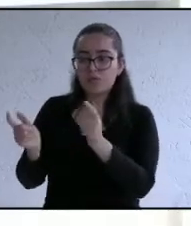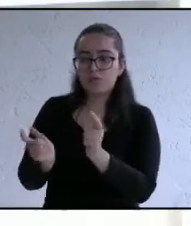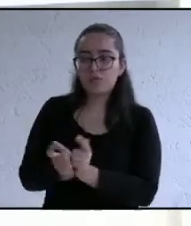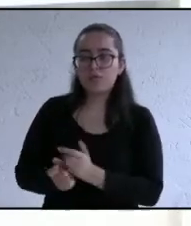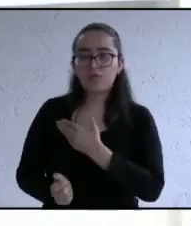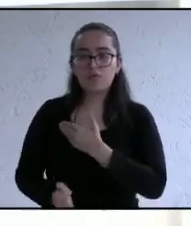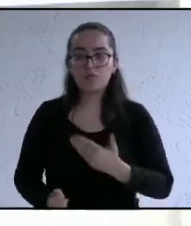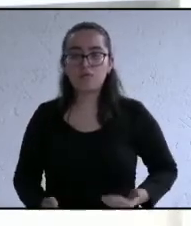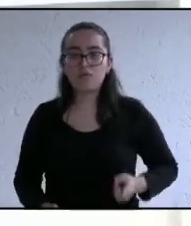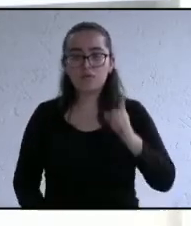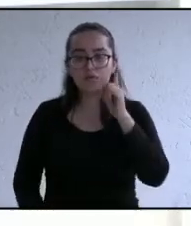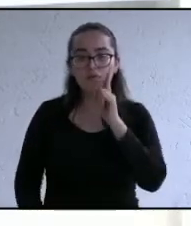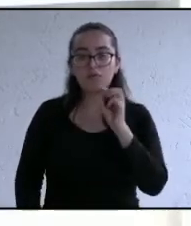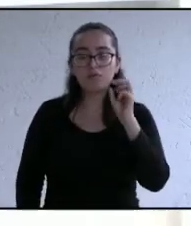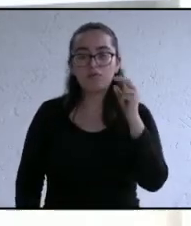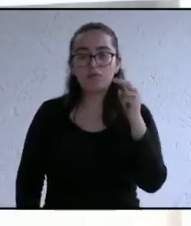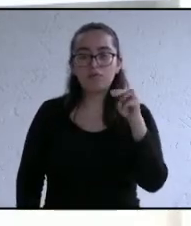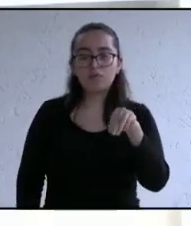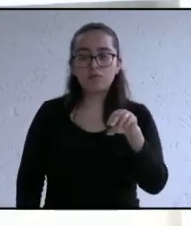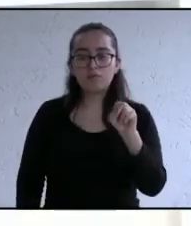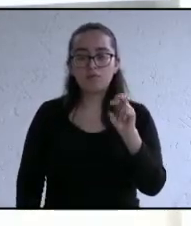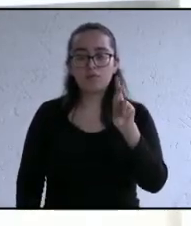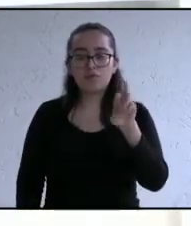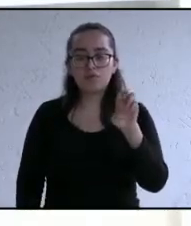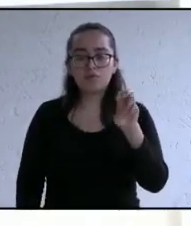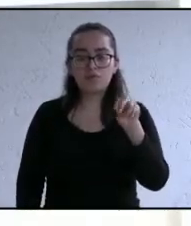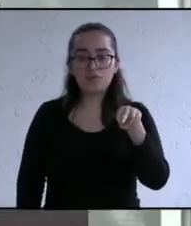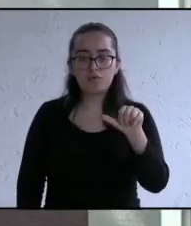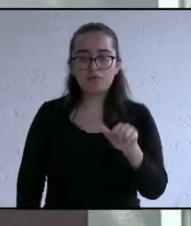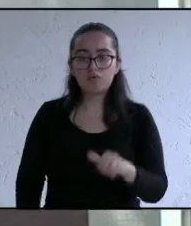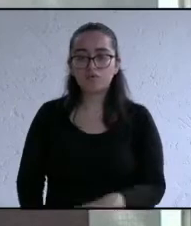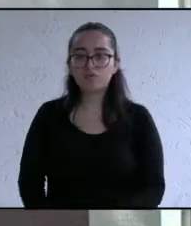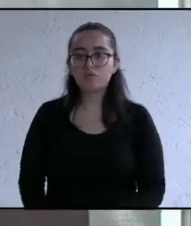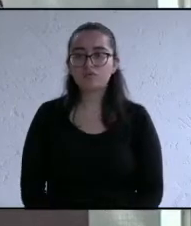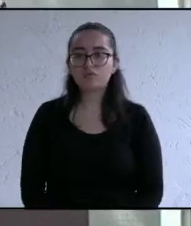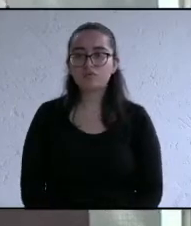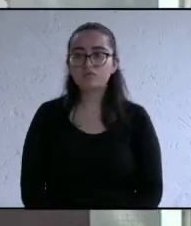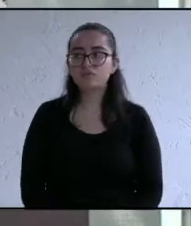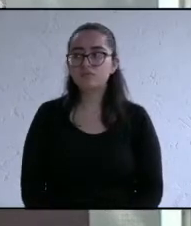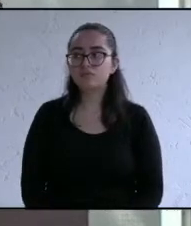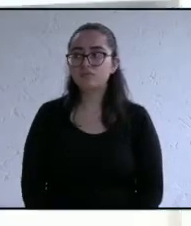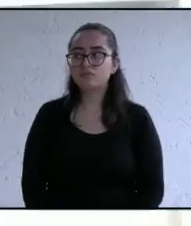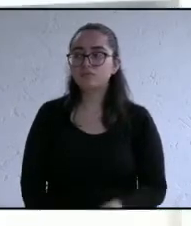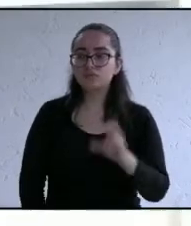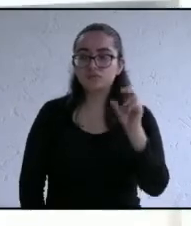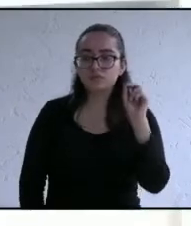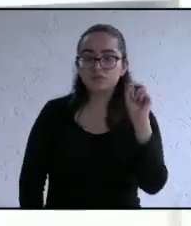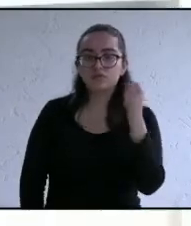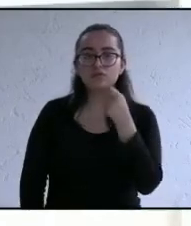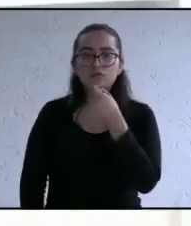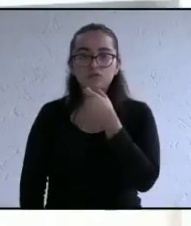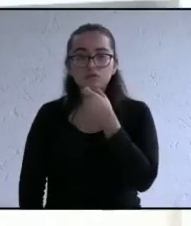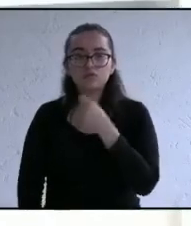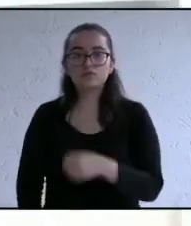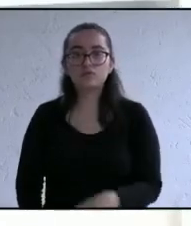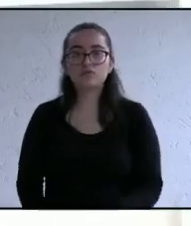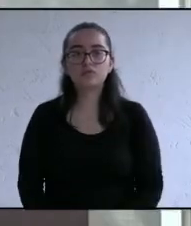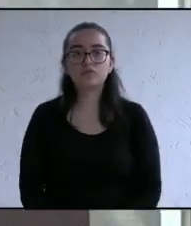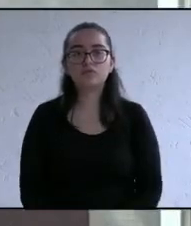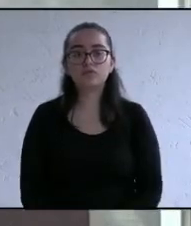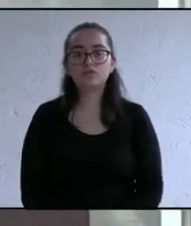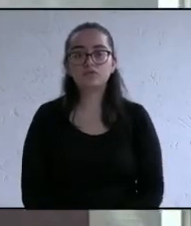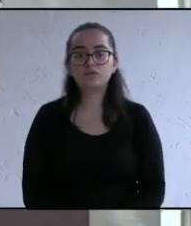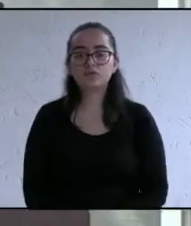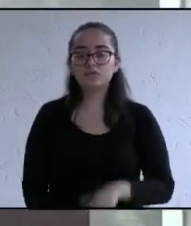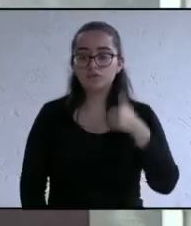candidata de morena adelante candidata tiene usted hasta 30 segundos gracias este